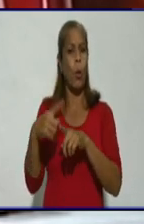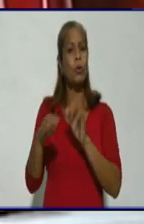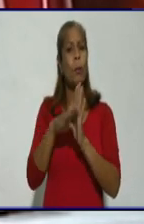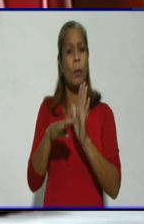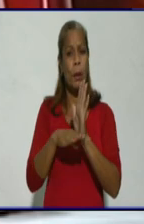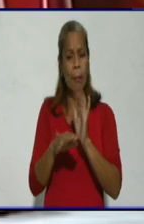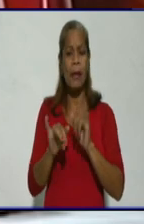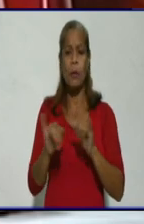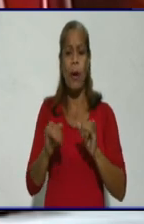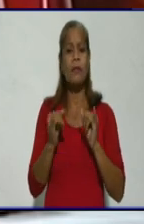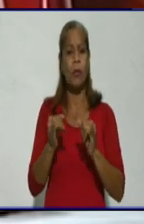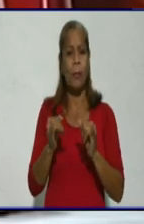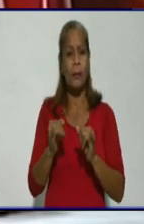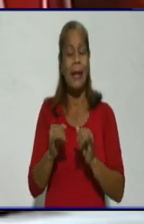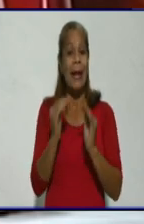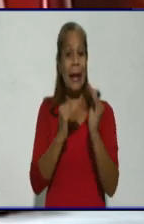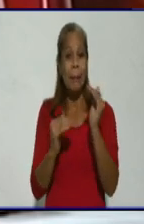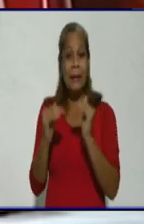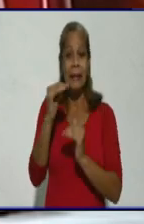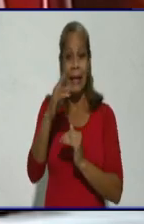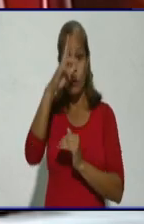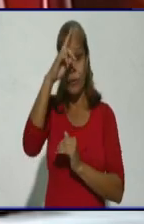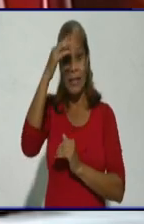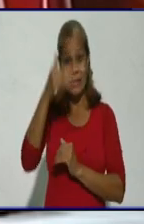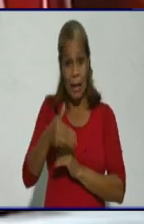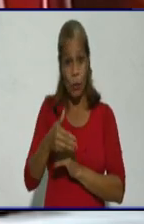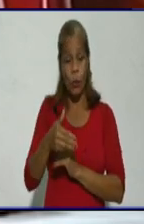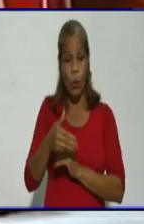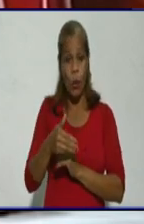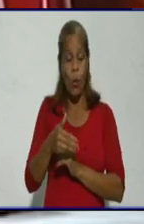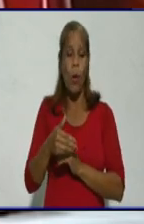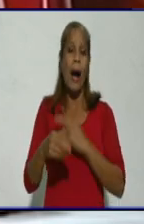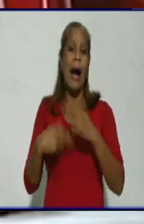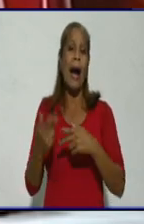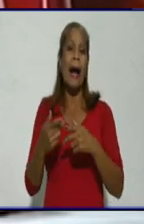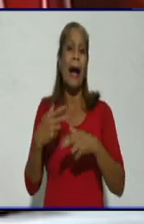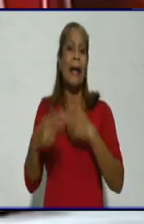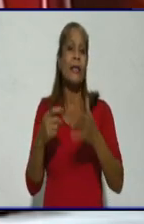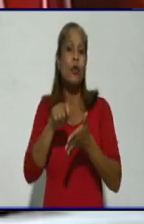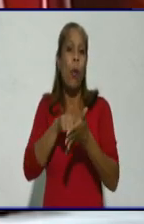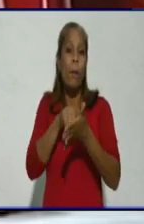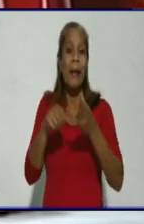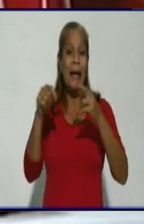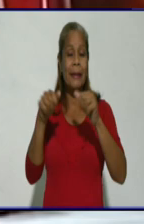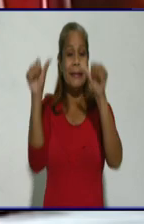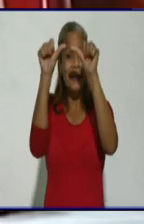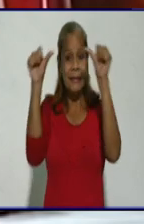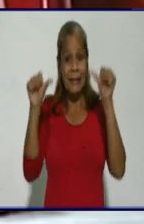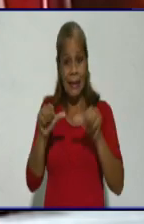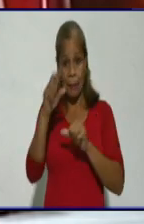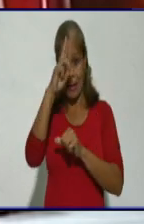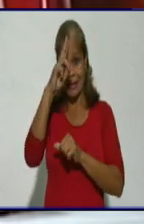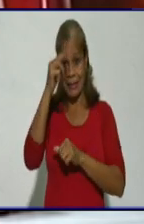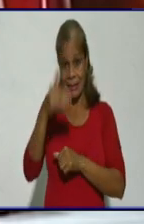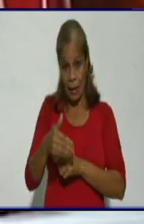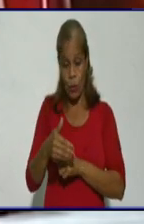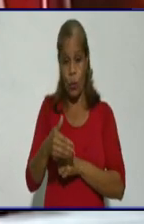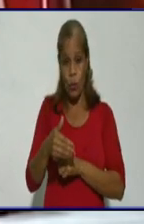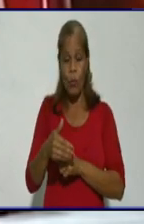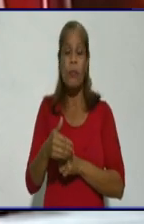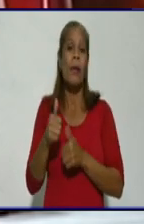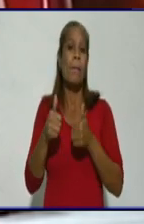el Ministerio de Salud Pública ha establecido un sistema de comunicación con todo lo referido a la COVID-19, muy bien